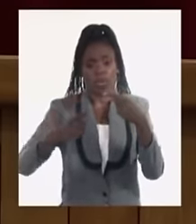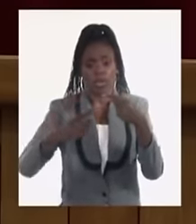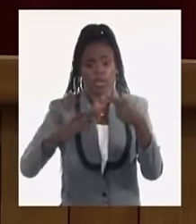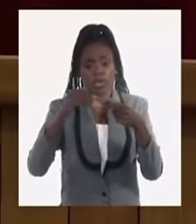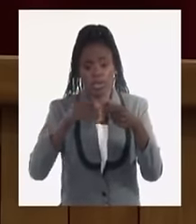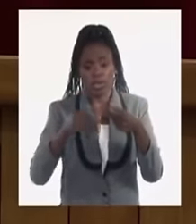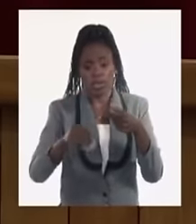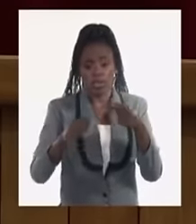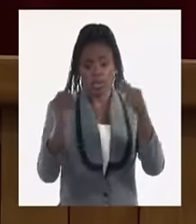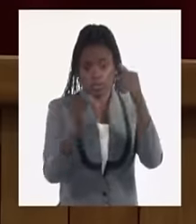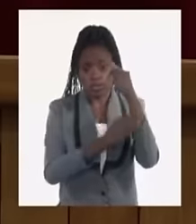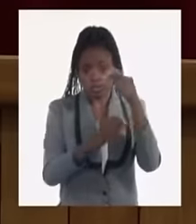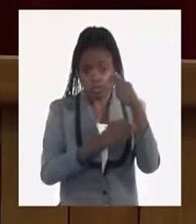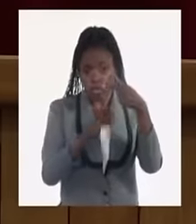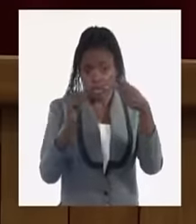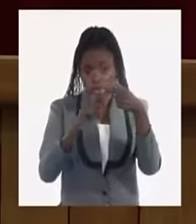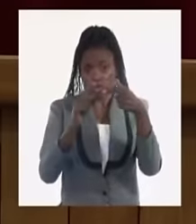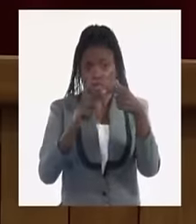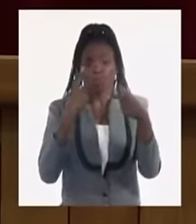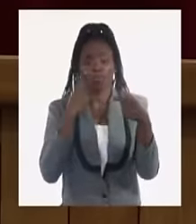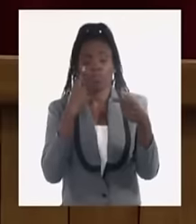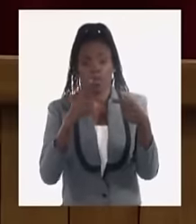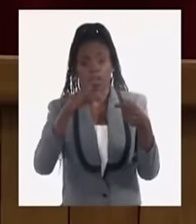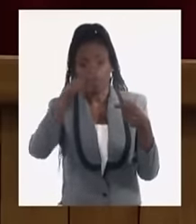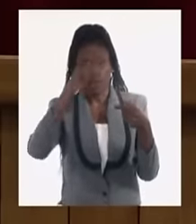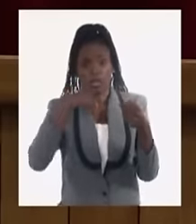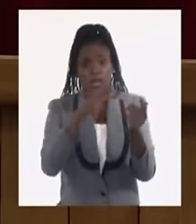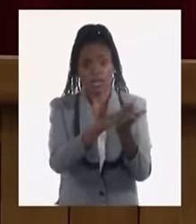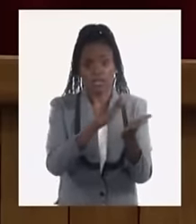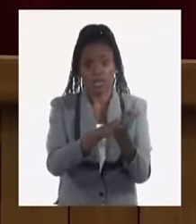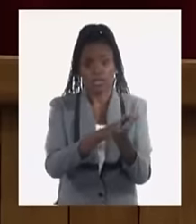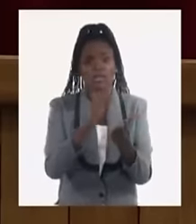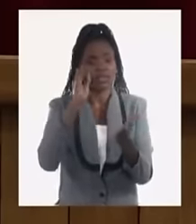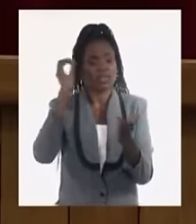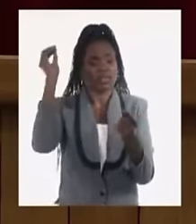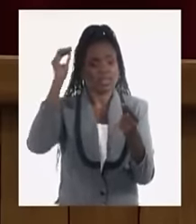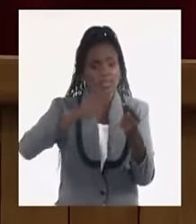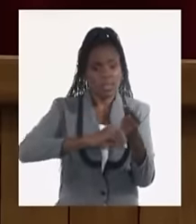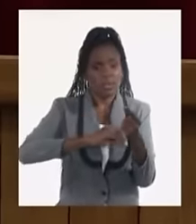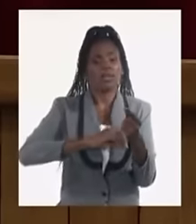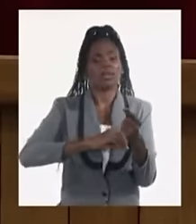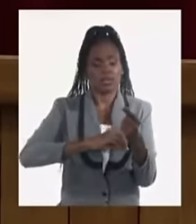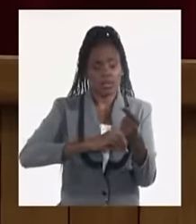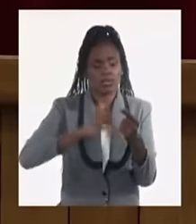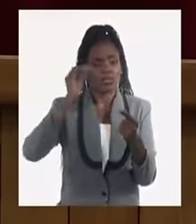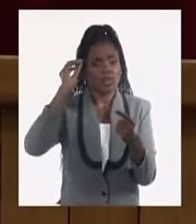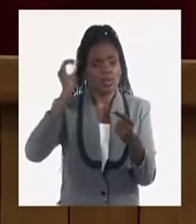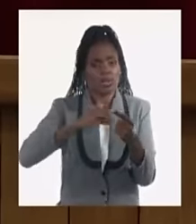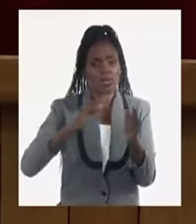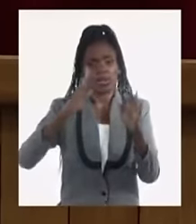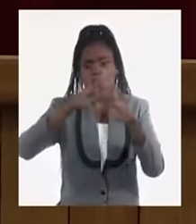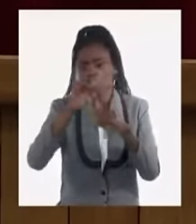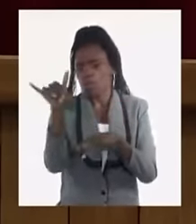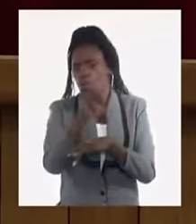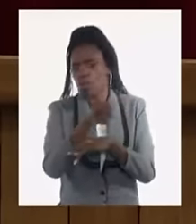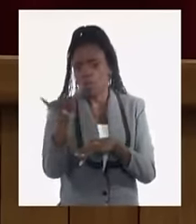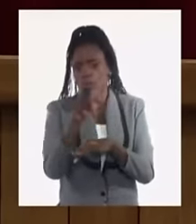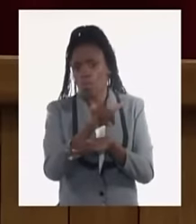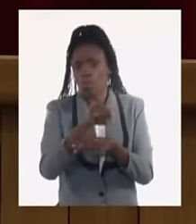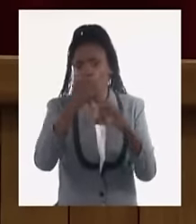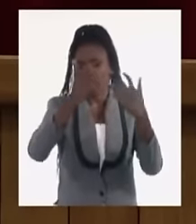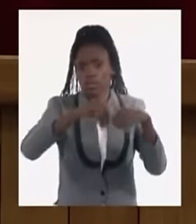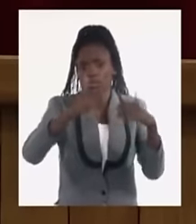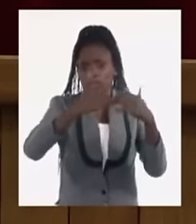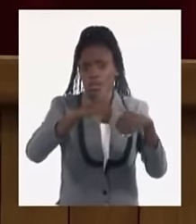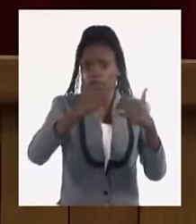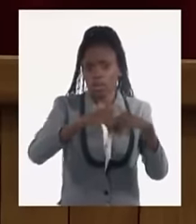potencialidades y es donde nosotros apreciamos que existen reservas aún conscientes y aún reconociendo que no es igual producir